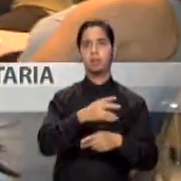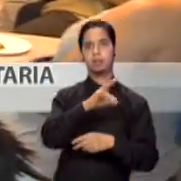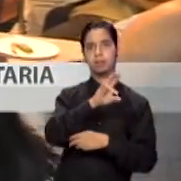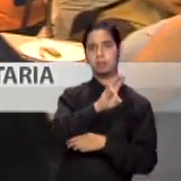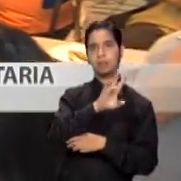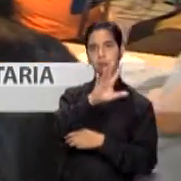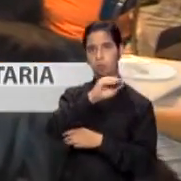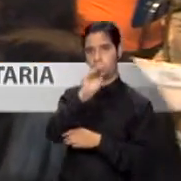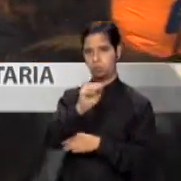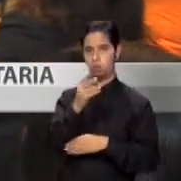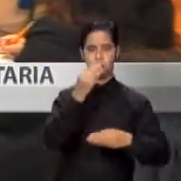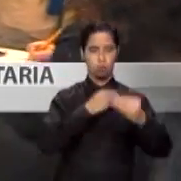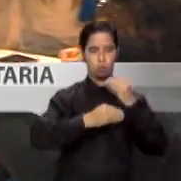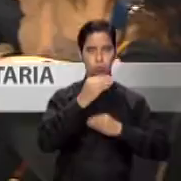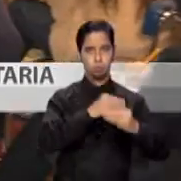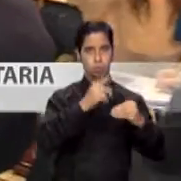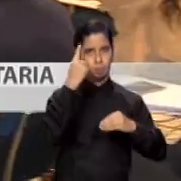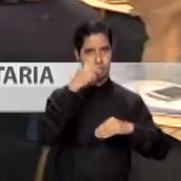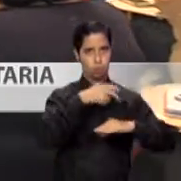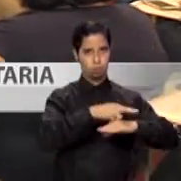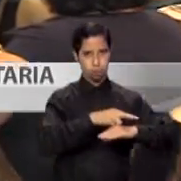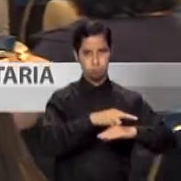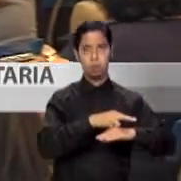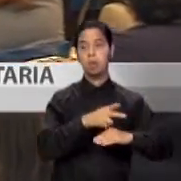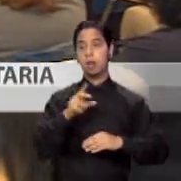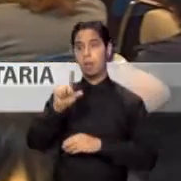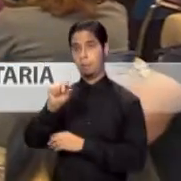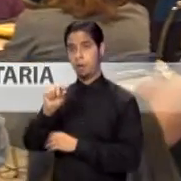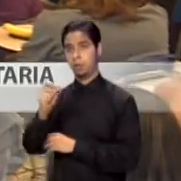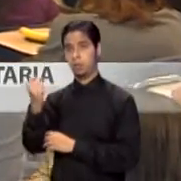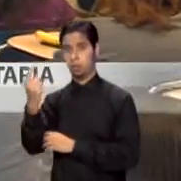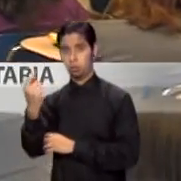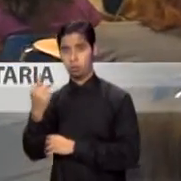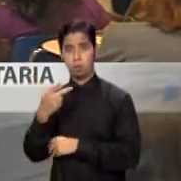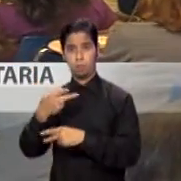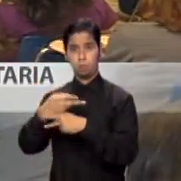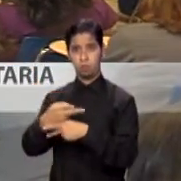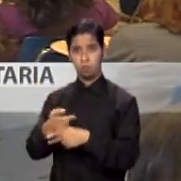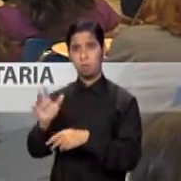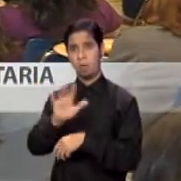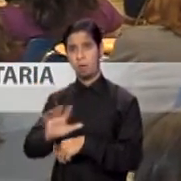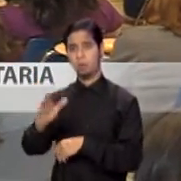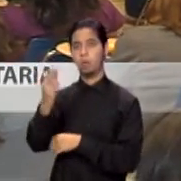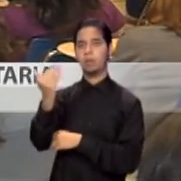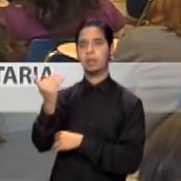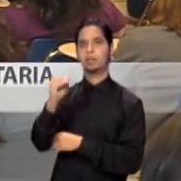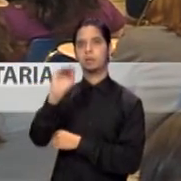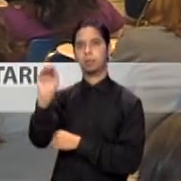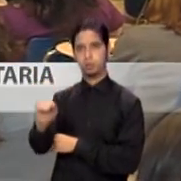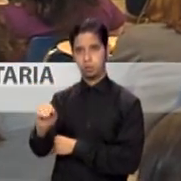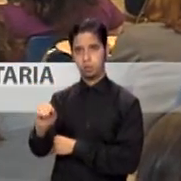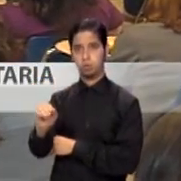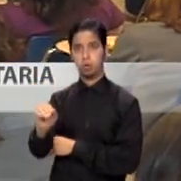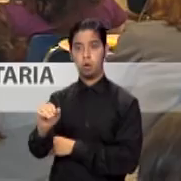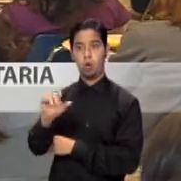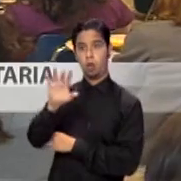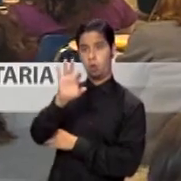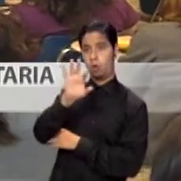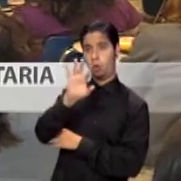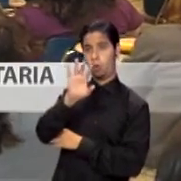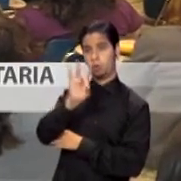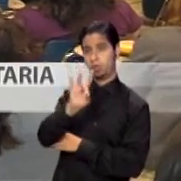alimentos que necesitaba para su consumo. En el 2011 solamente producimos el 15% de lo que consumimos, importando un